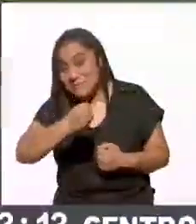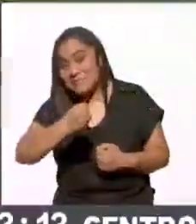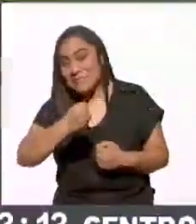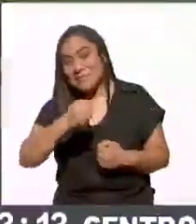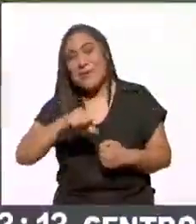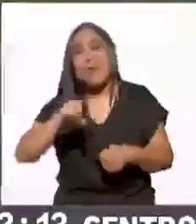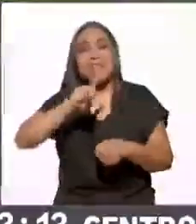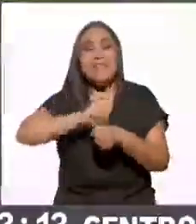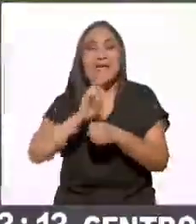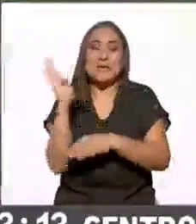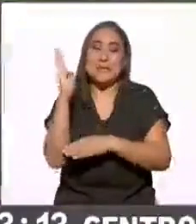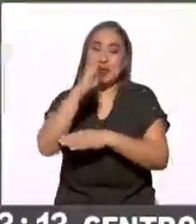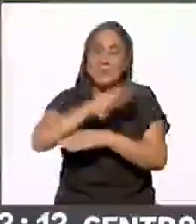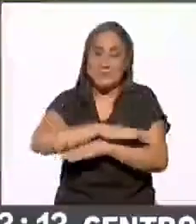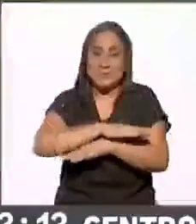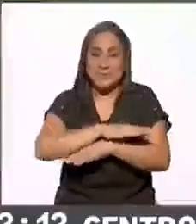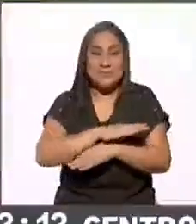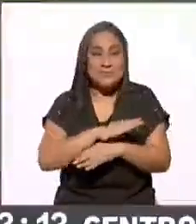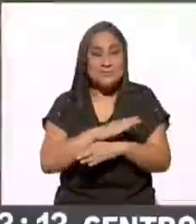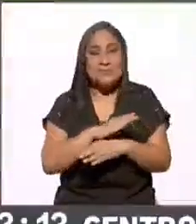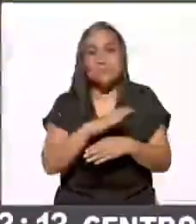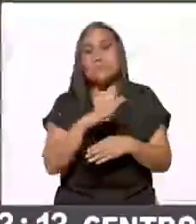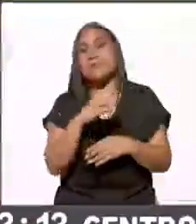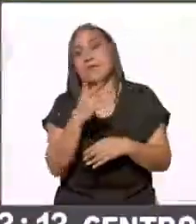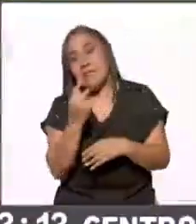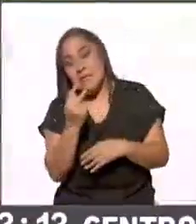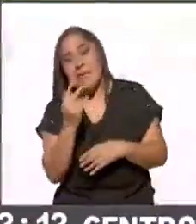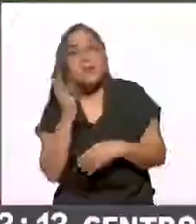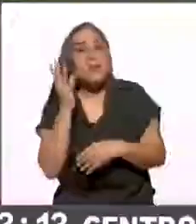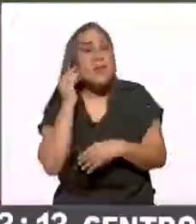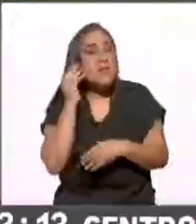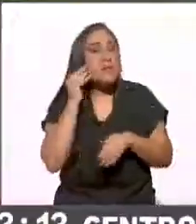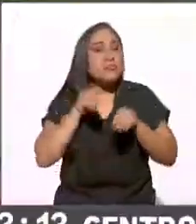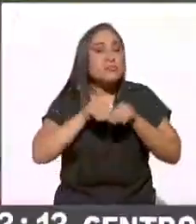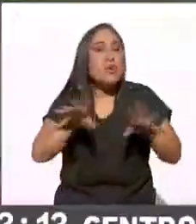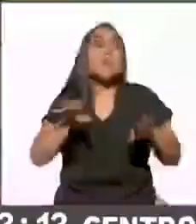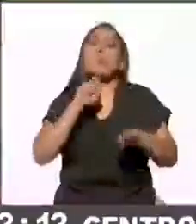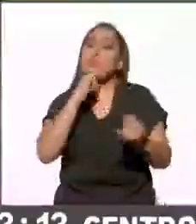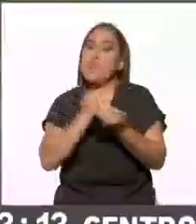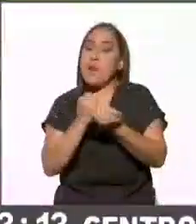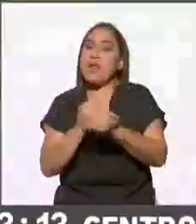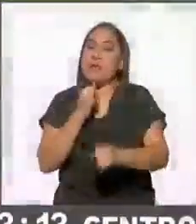cobertura que hemos hecho los medios públicos también en el ambiente digital.